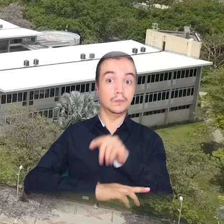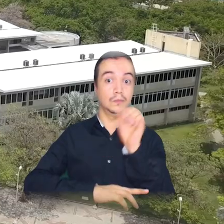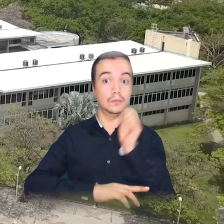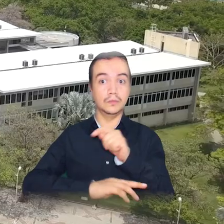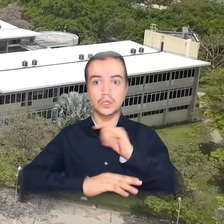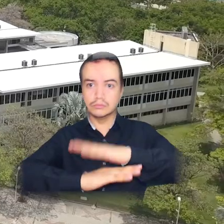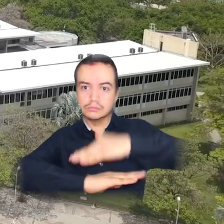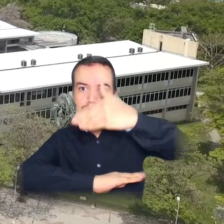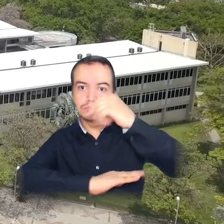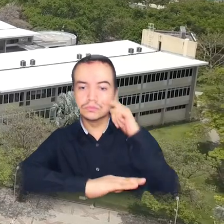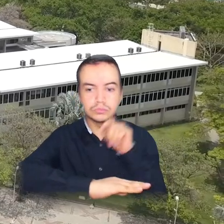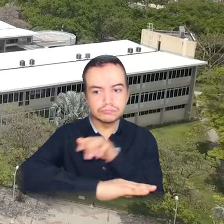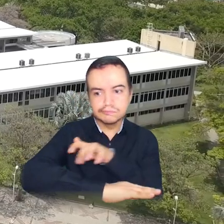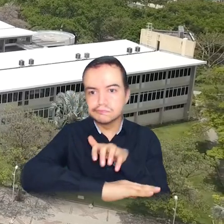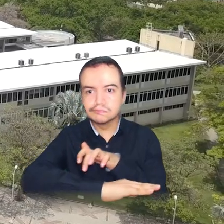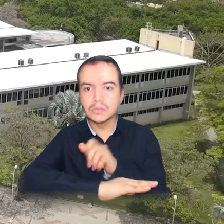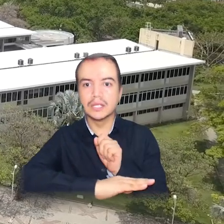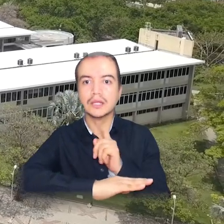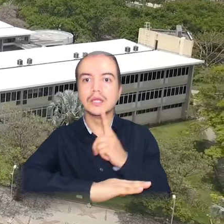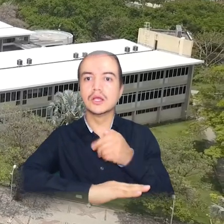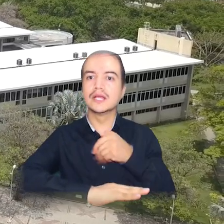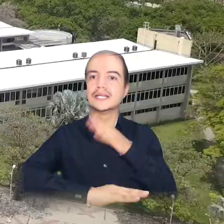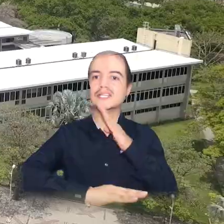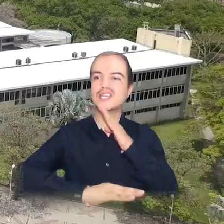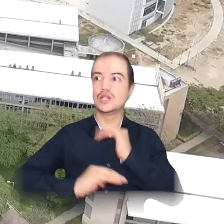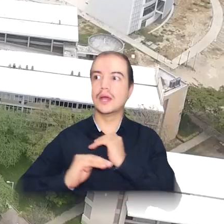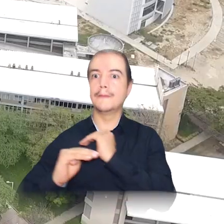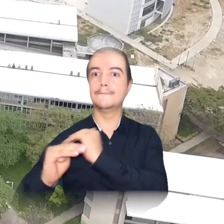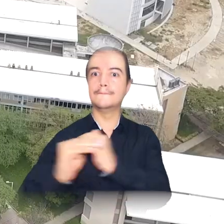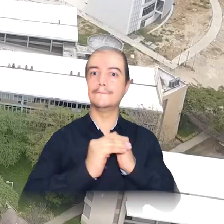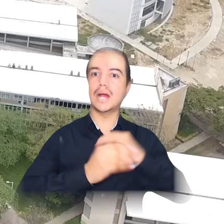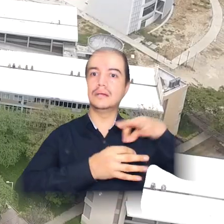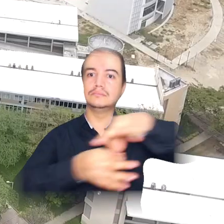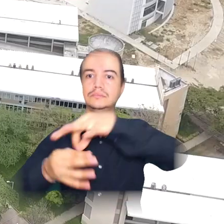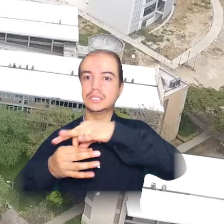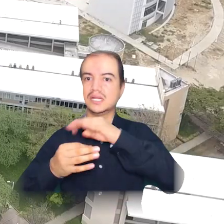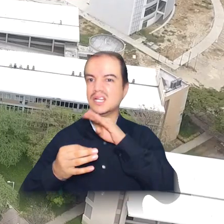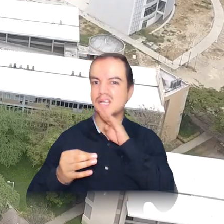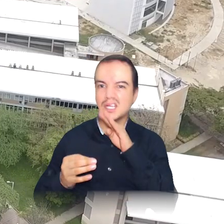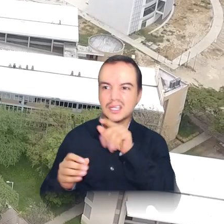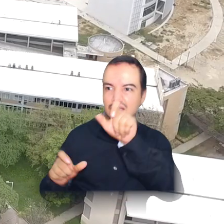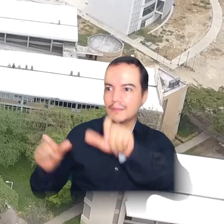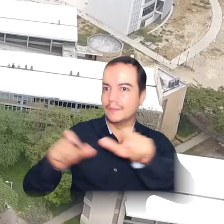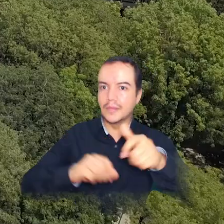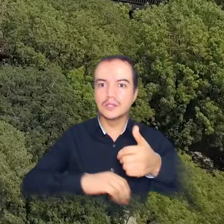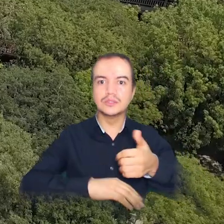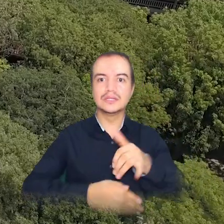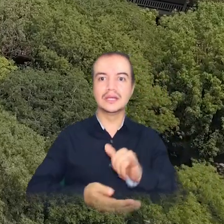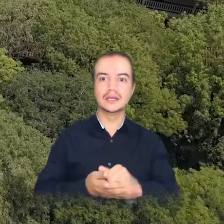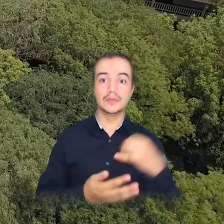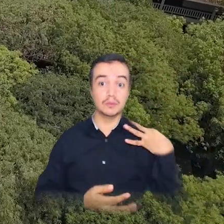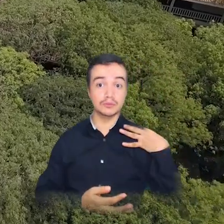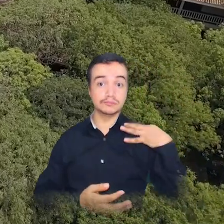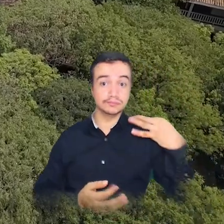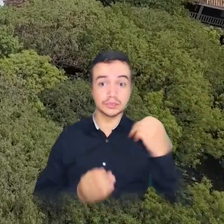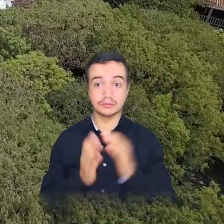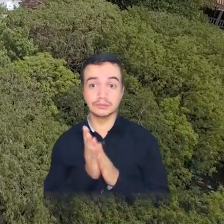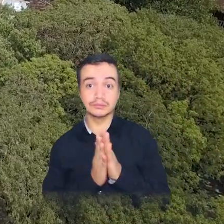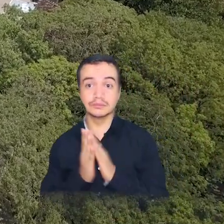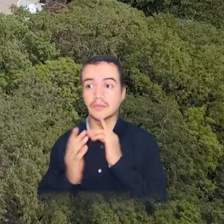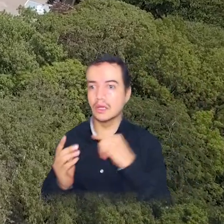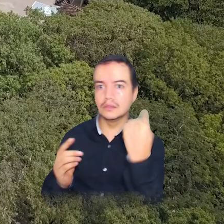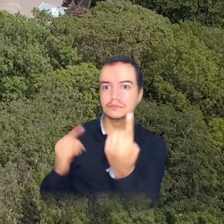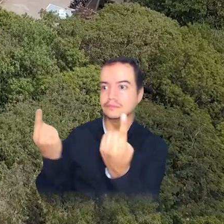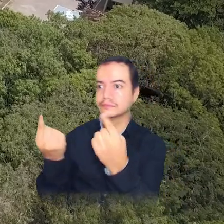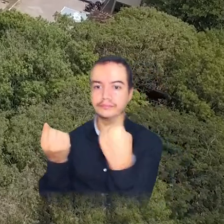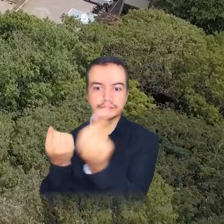permitirá identificar con claridad y en condiciones de igualdad a todos los candidatos que participen en el proceso de consulta para la